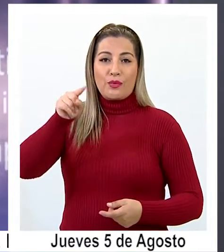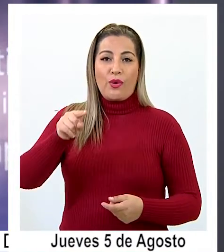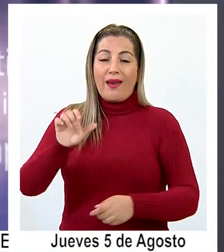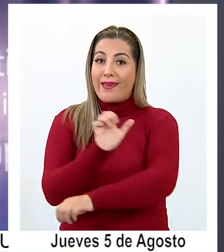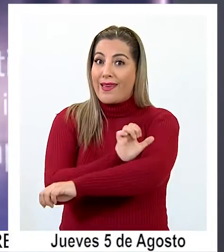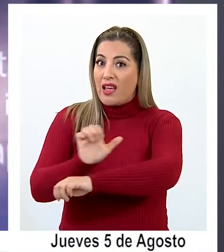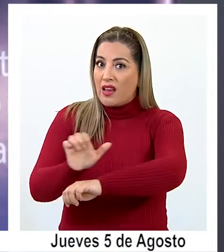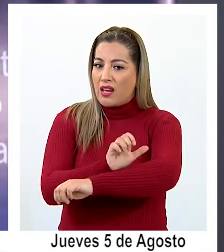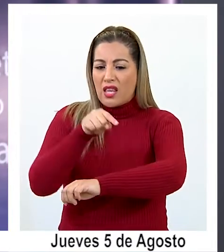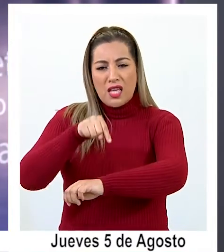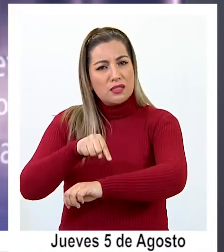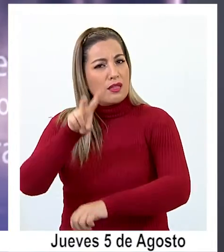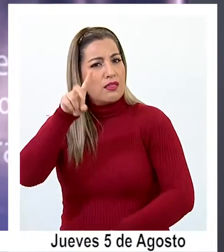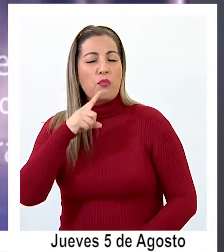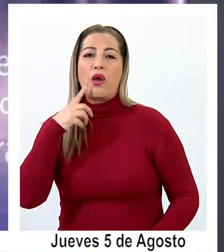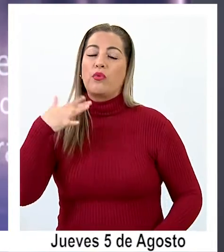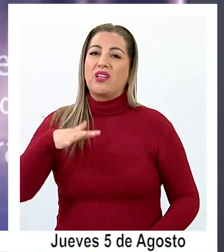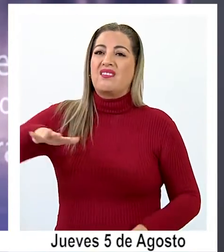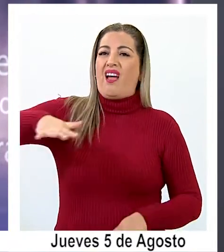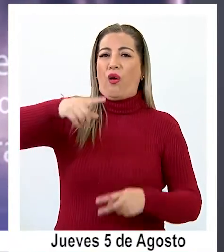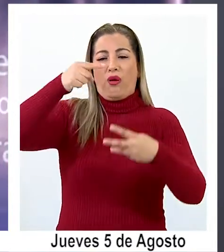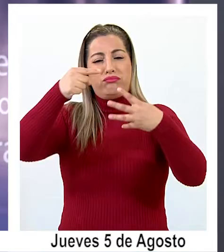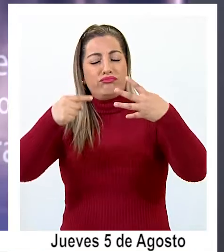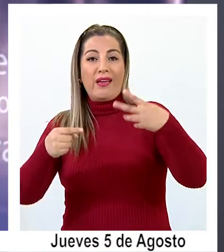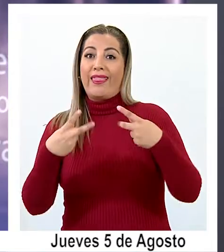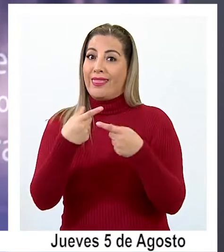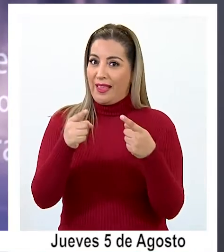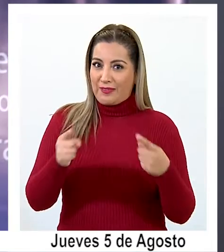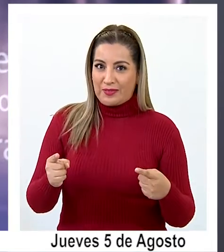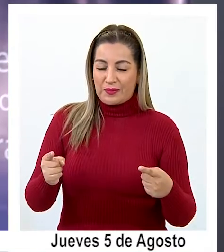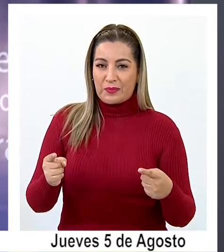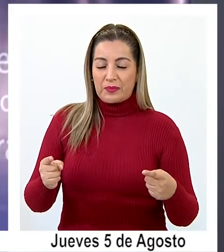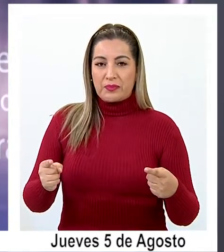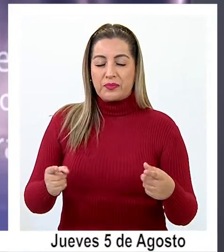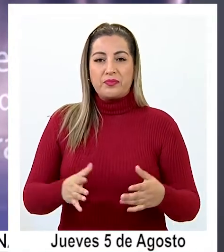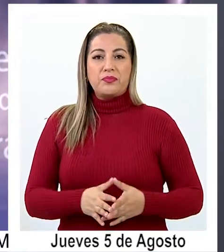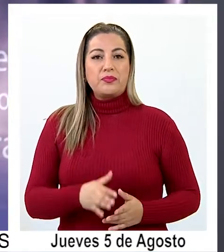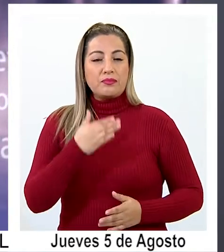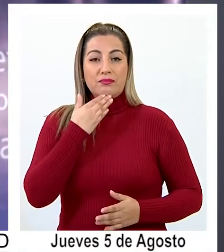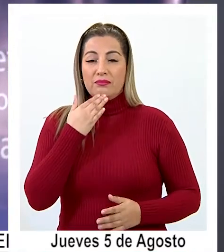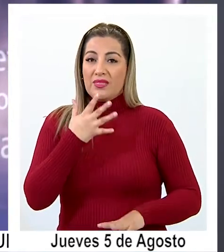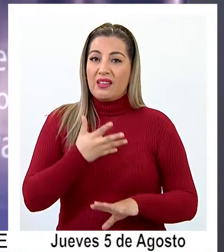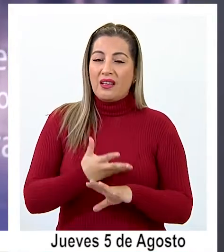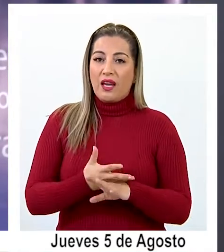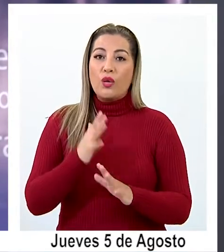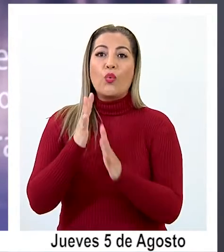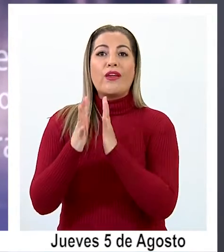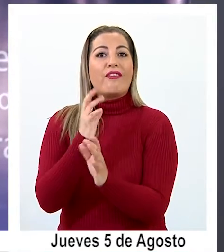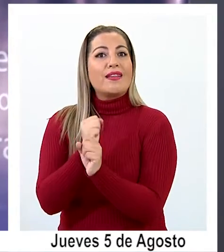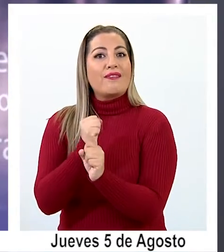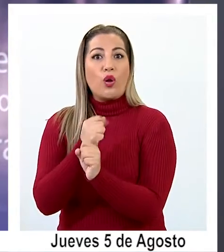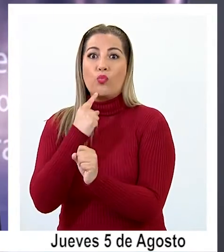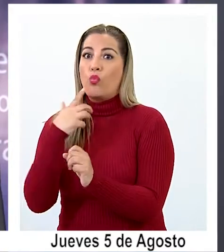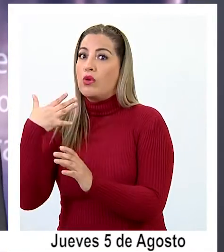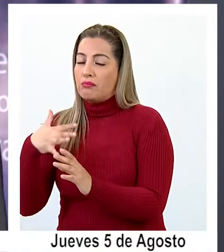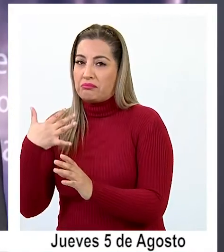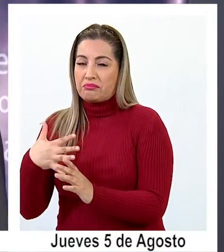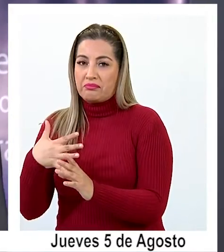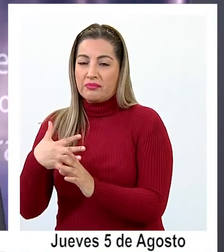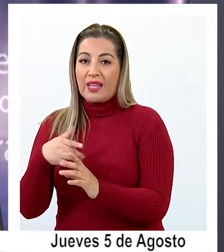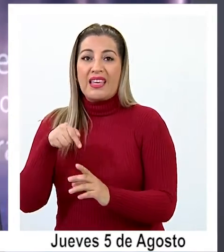energía, que es un tema fundamental, agua, etc. Sin embargo, también vamos a tener una feria laboral importante.